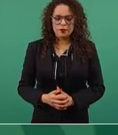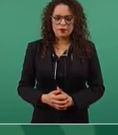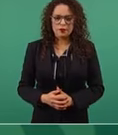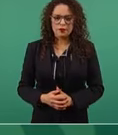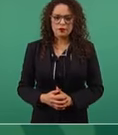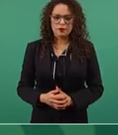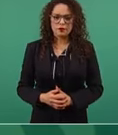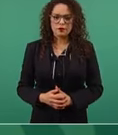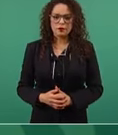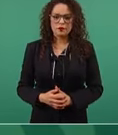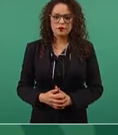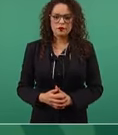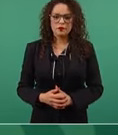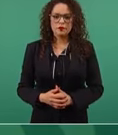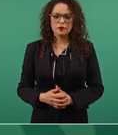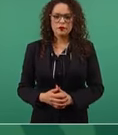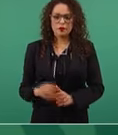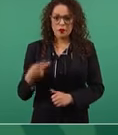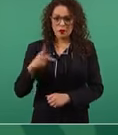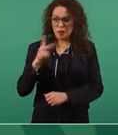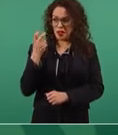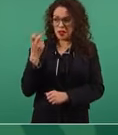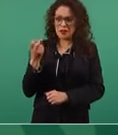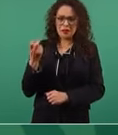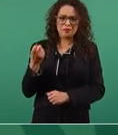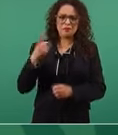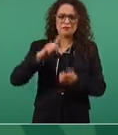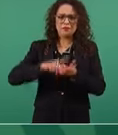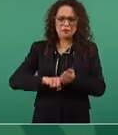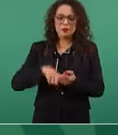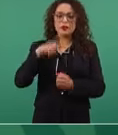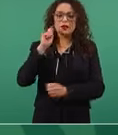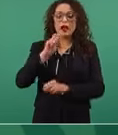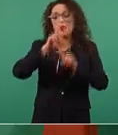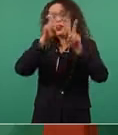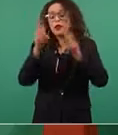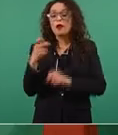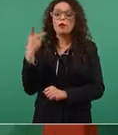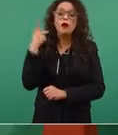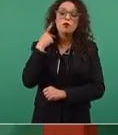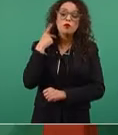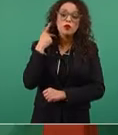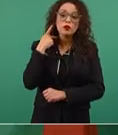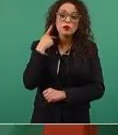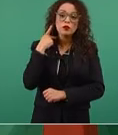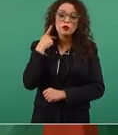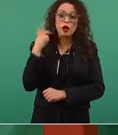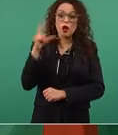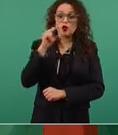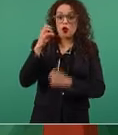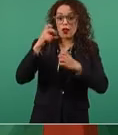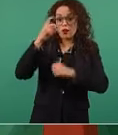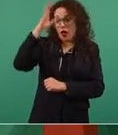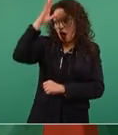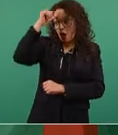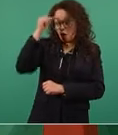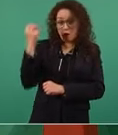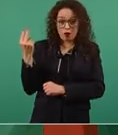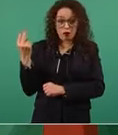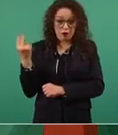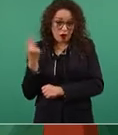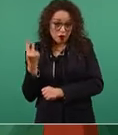pero esas diferencias políticas que tenemos no pueden